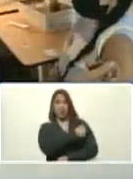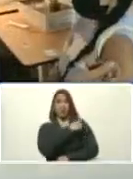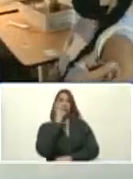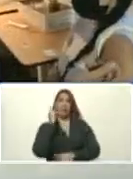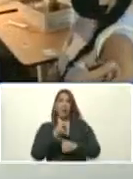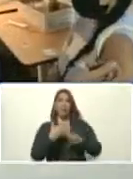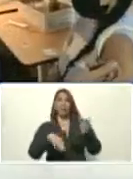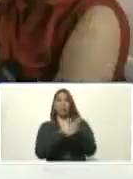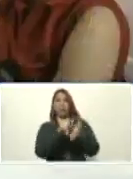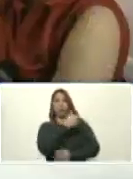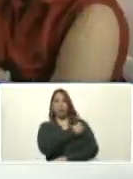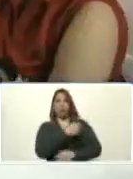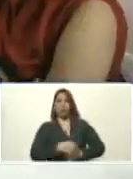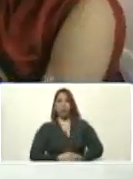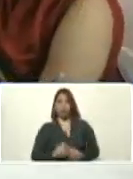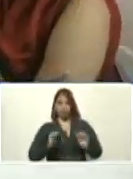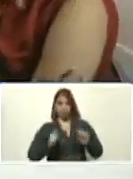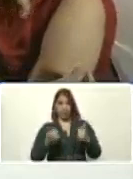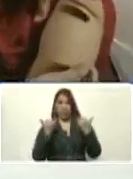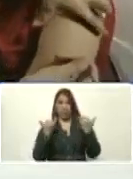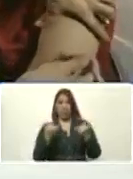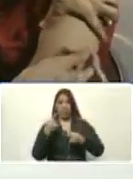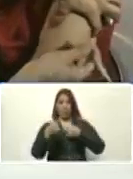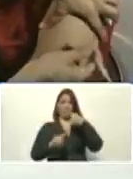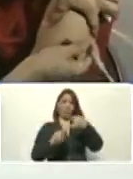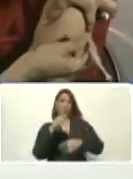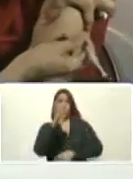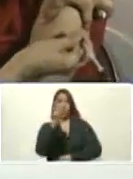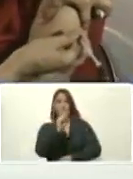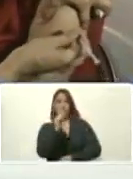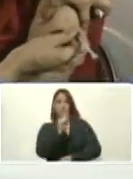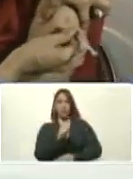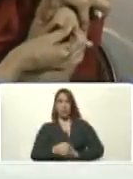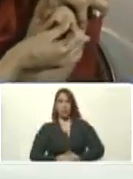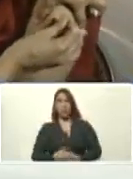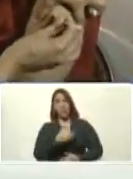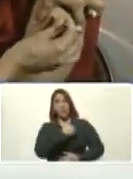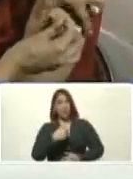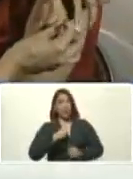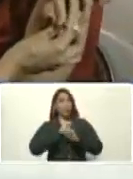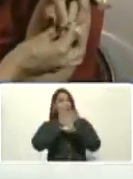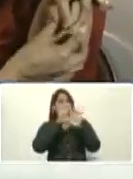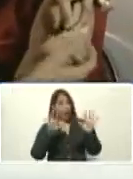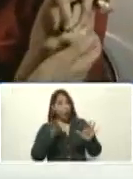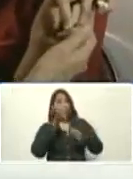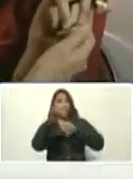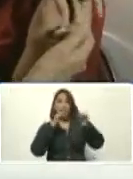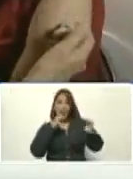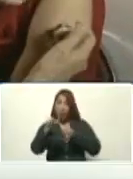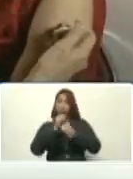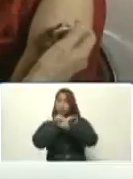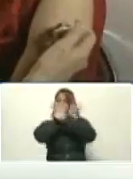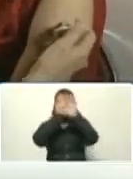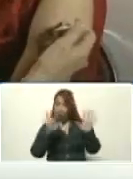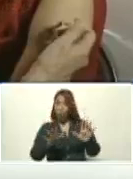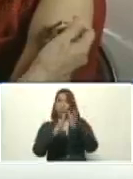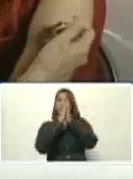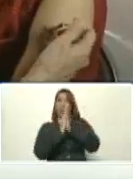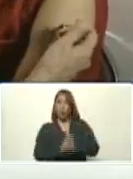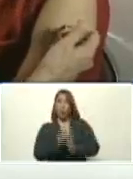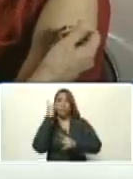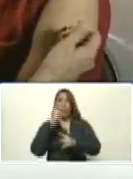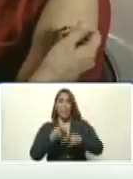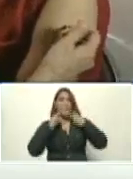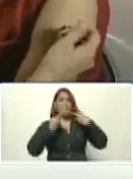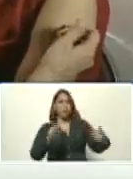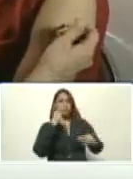refuerzo. Y a partir de ahora será cada cuatro meses. Quiero ser claro, explícito. Quiero que esto lo transmita